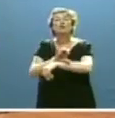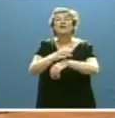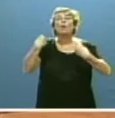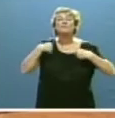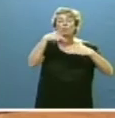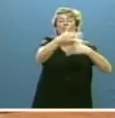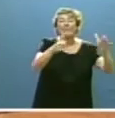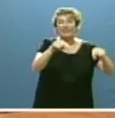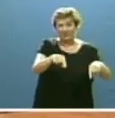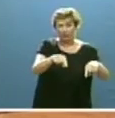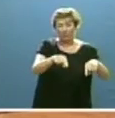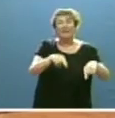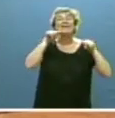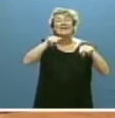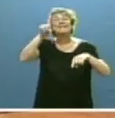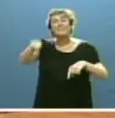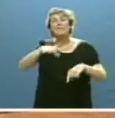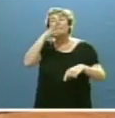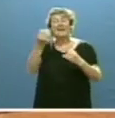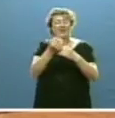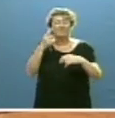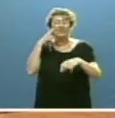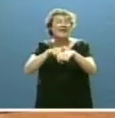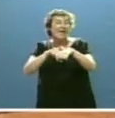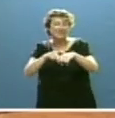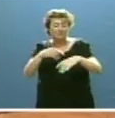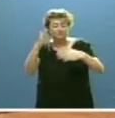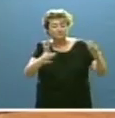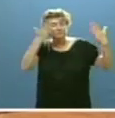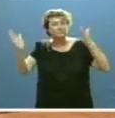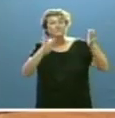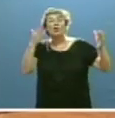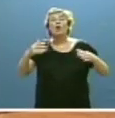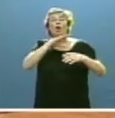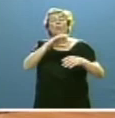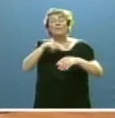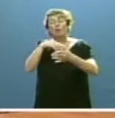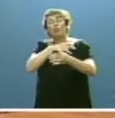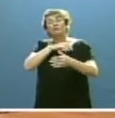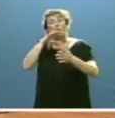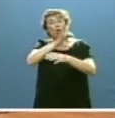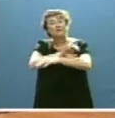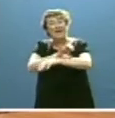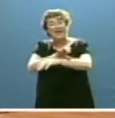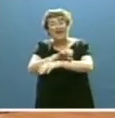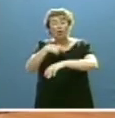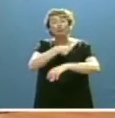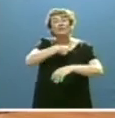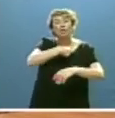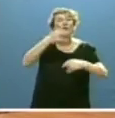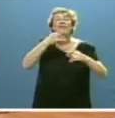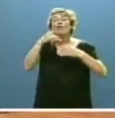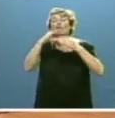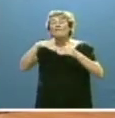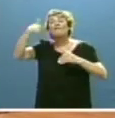mismo departamento, así como para que, con carácter periódico, los consejos de dirección de las consejerías se celebren fuera de